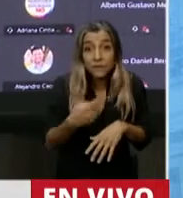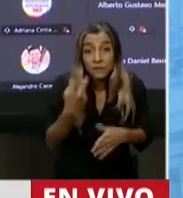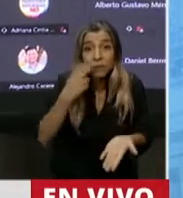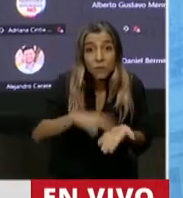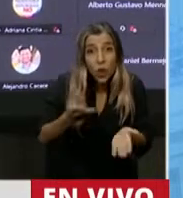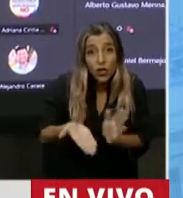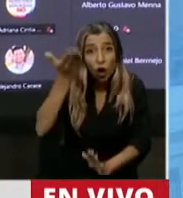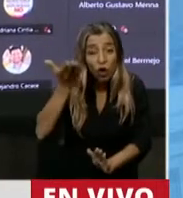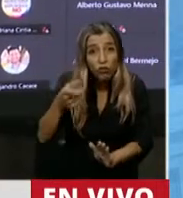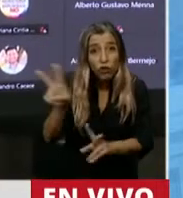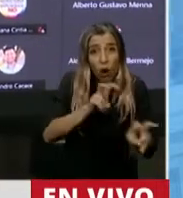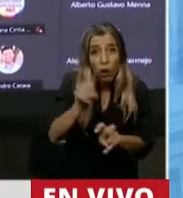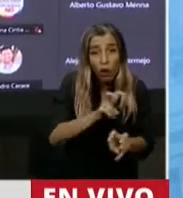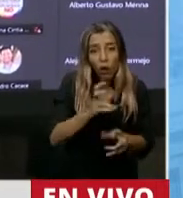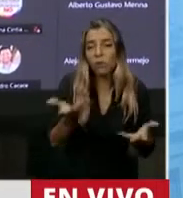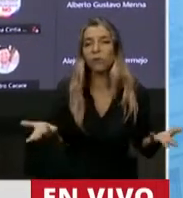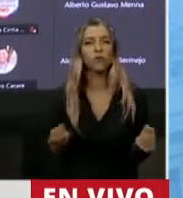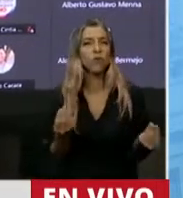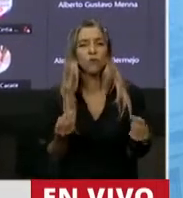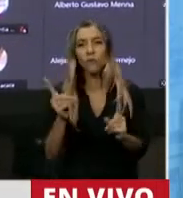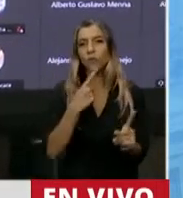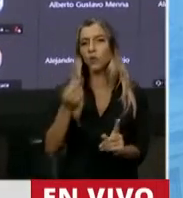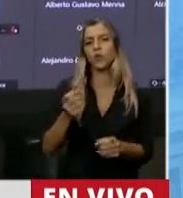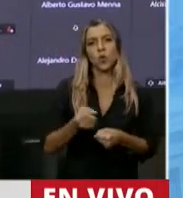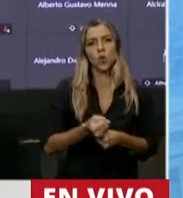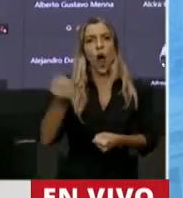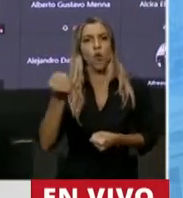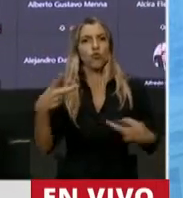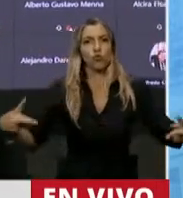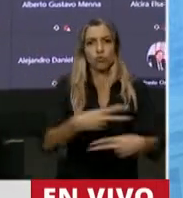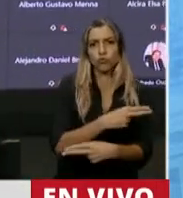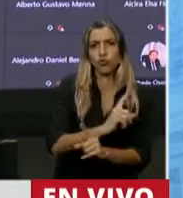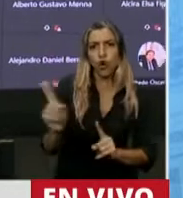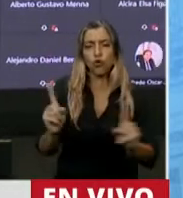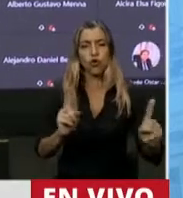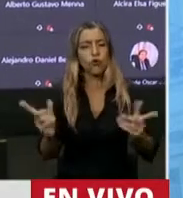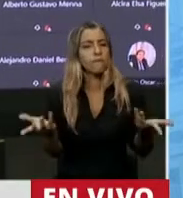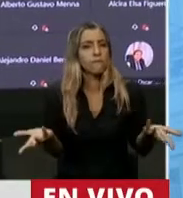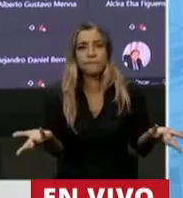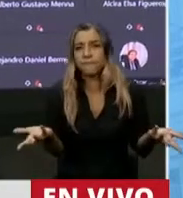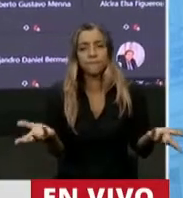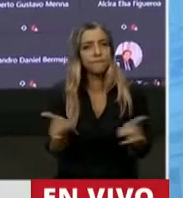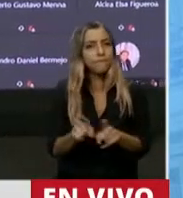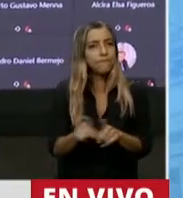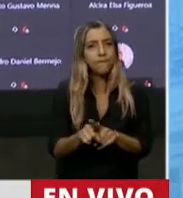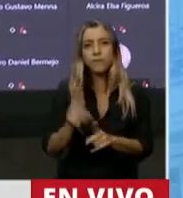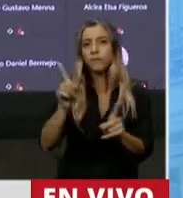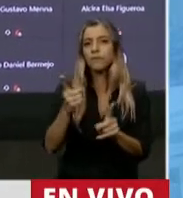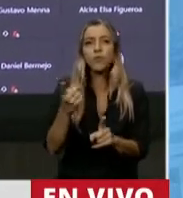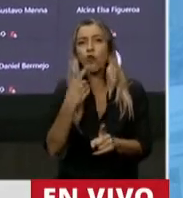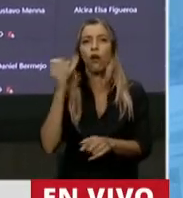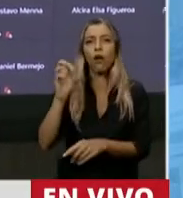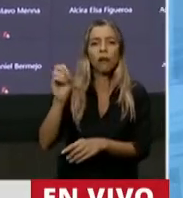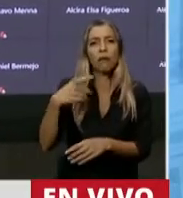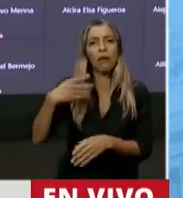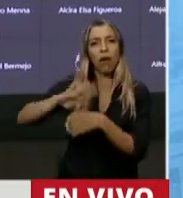no al ajuste. Es la misma inconsistencia conceptual de cuando se critica la deuda, el